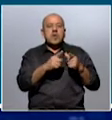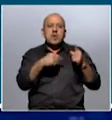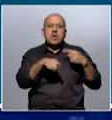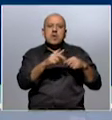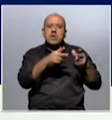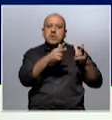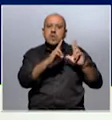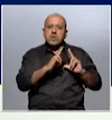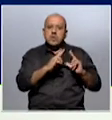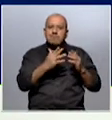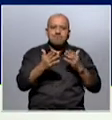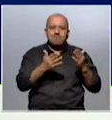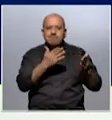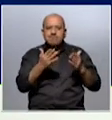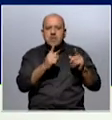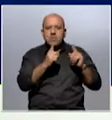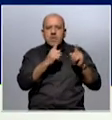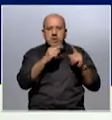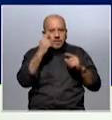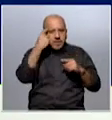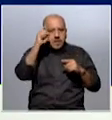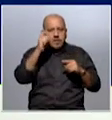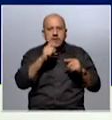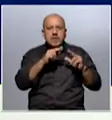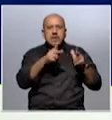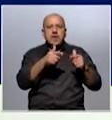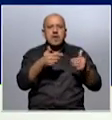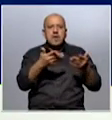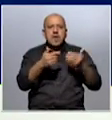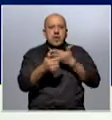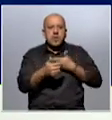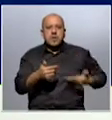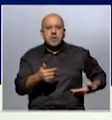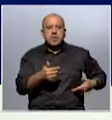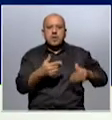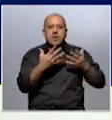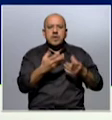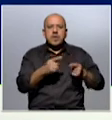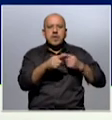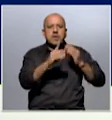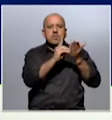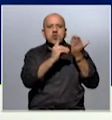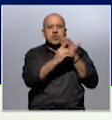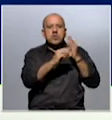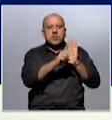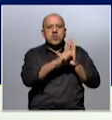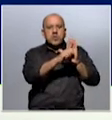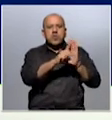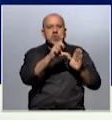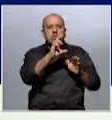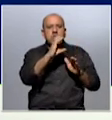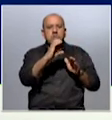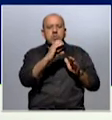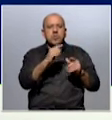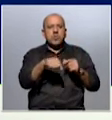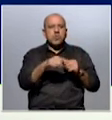Restaíno, entre otras cosas, cuestionó algunas intenciones que en aquel momento esbozaba el actual gobierno, vinculadas al proyecto de ley de urgente consideración, que